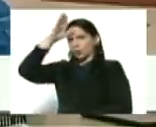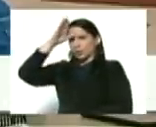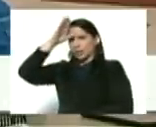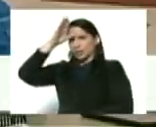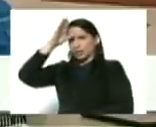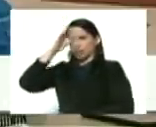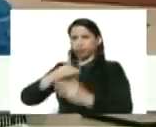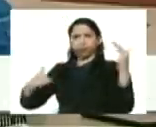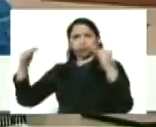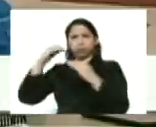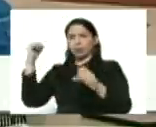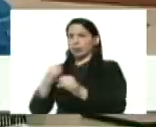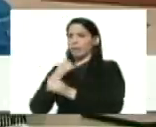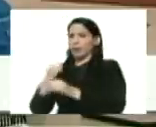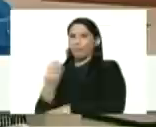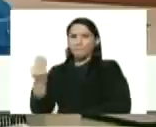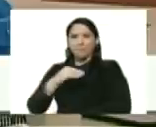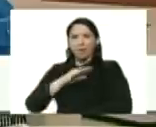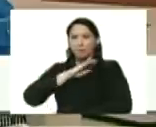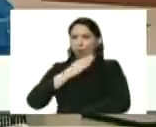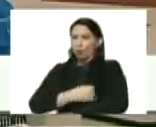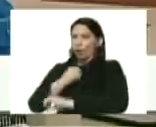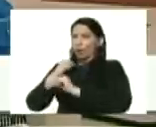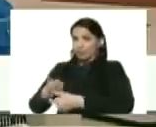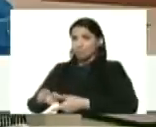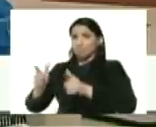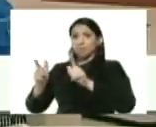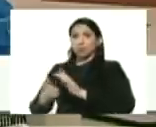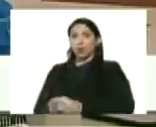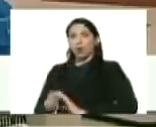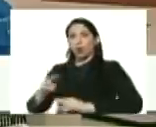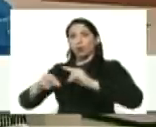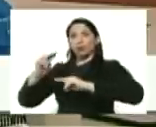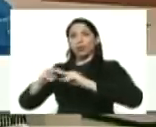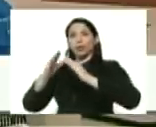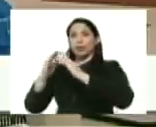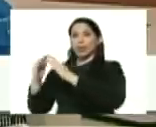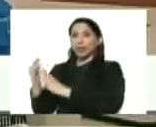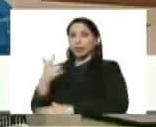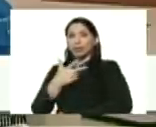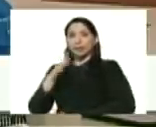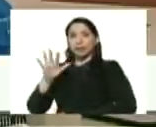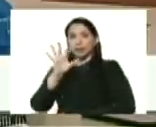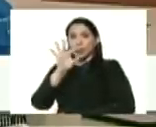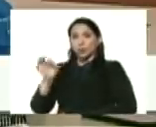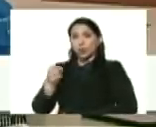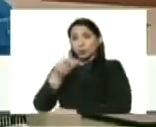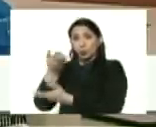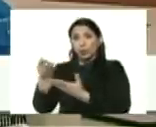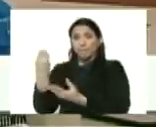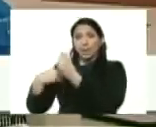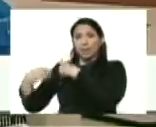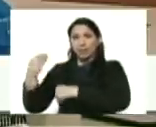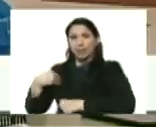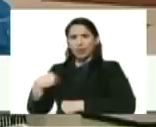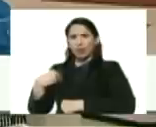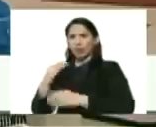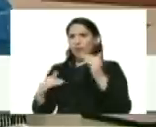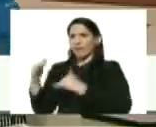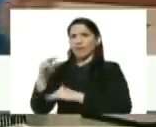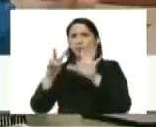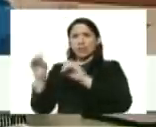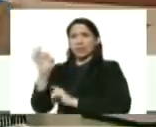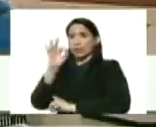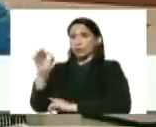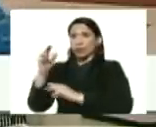con más ahínco eso ha permitido construir vivienda el 35% y usted nos ha pedido que llevemos eso al 70%